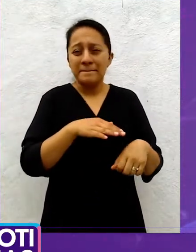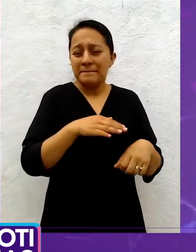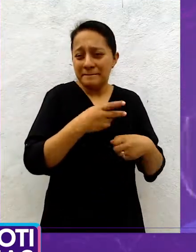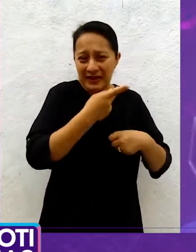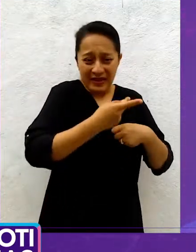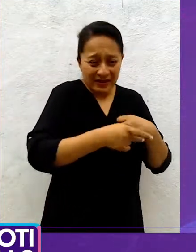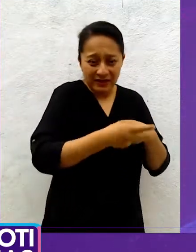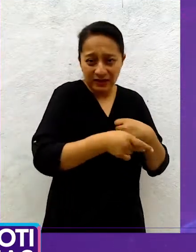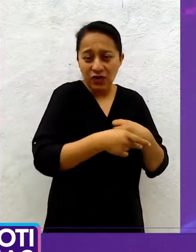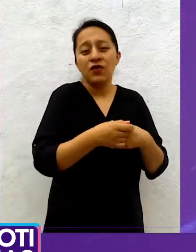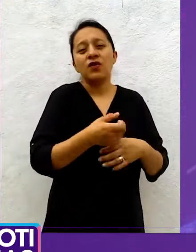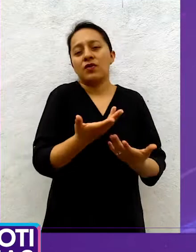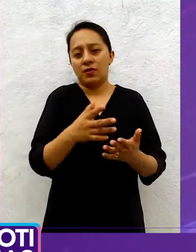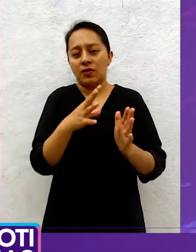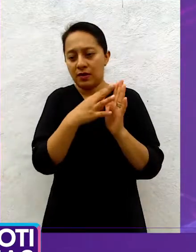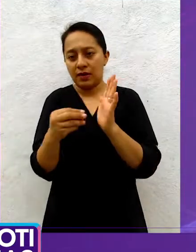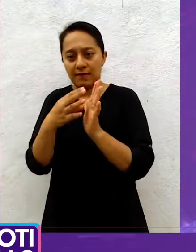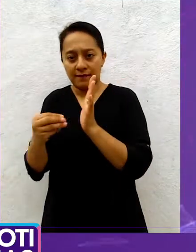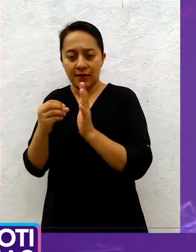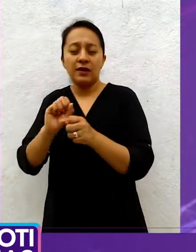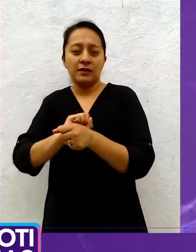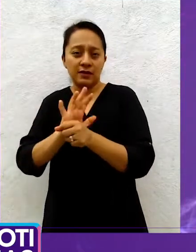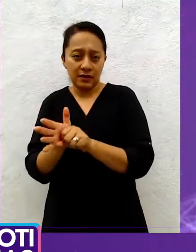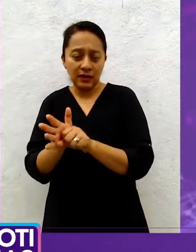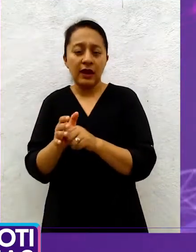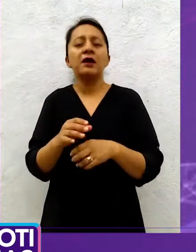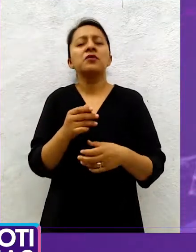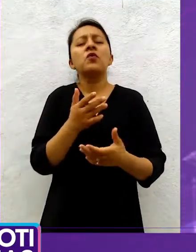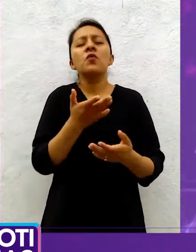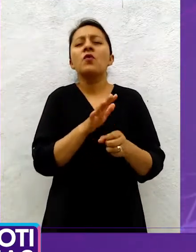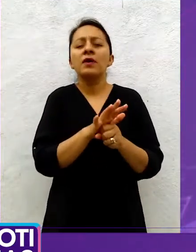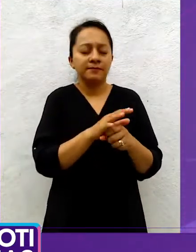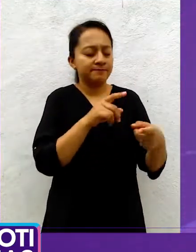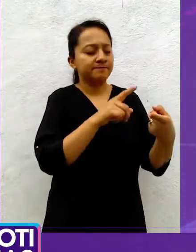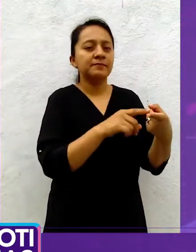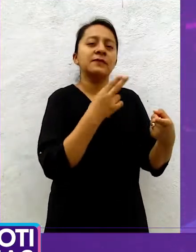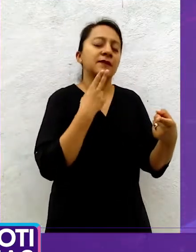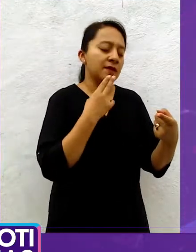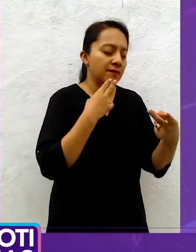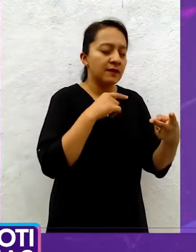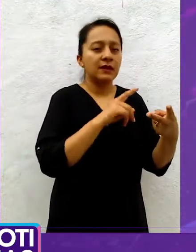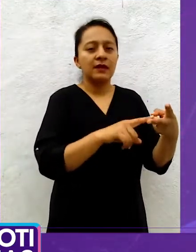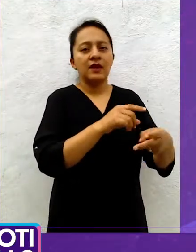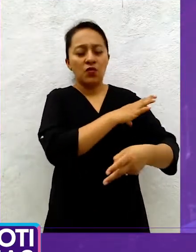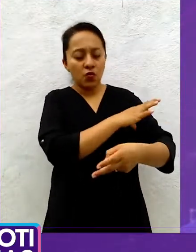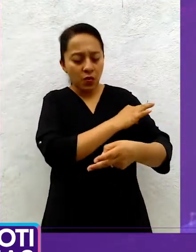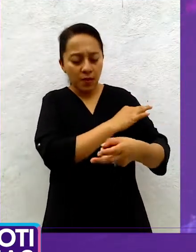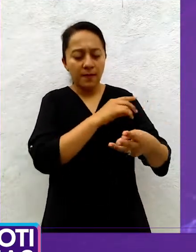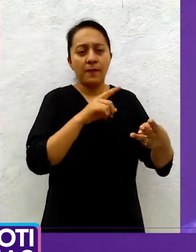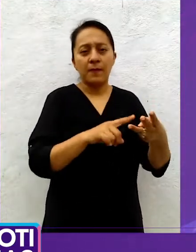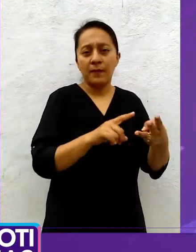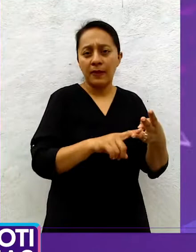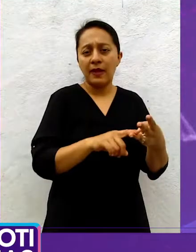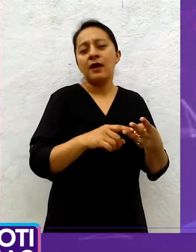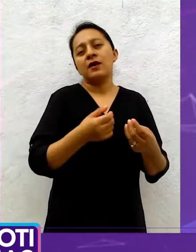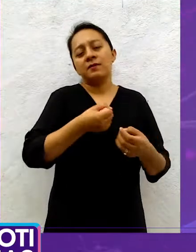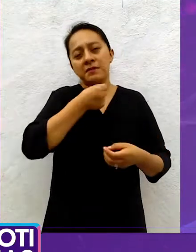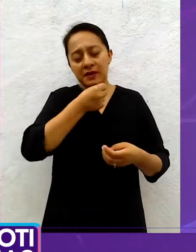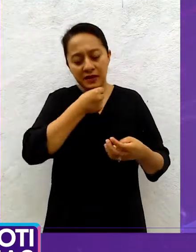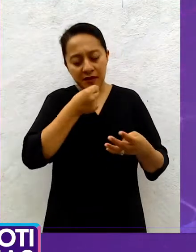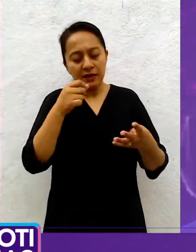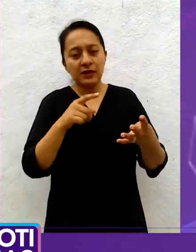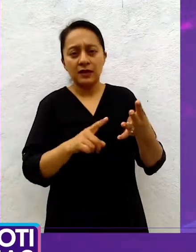hipertensión, adultos mayores y embarazadas. Por ello, es indispensable que todas y todos colaboremos como sociedad y